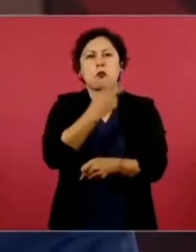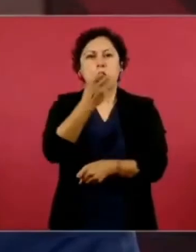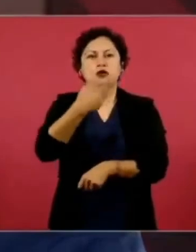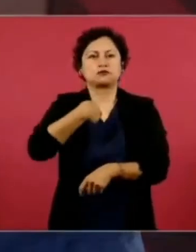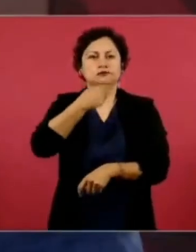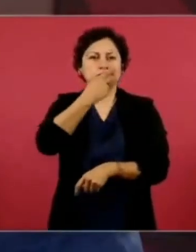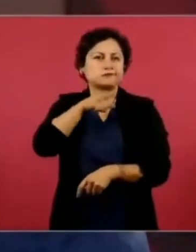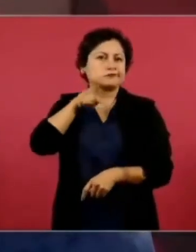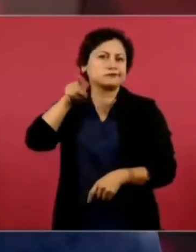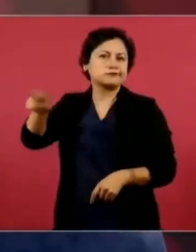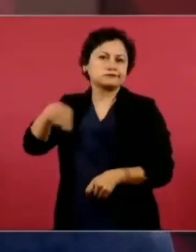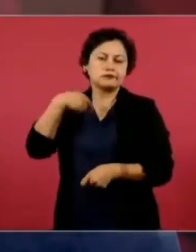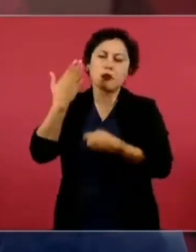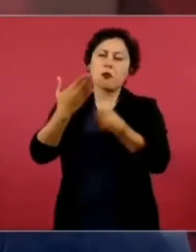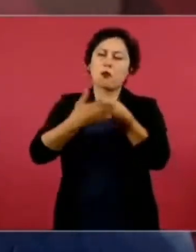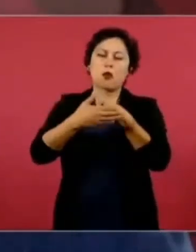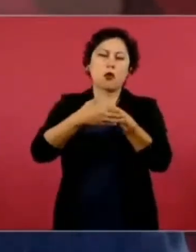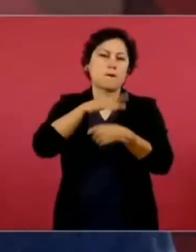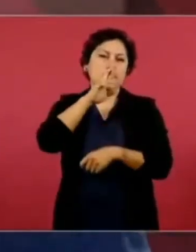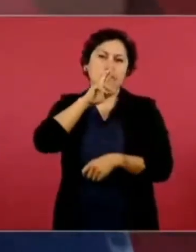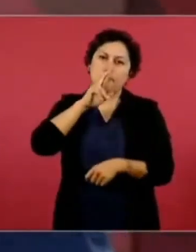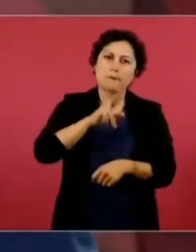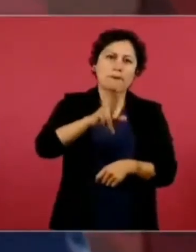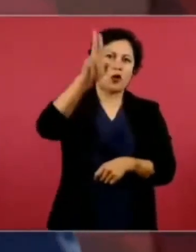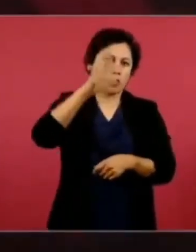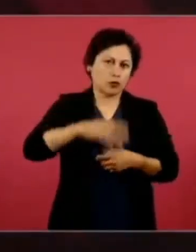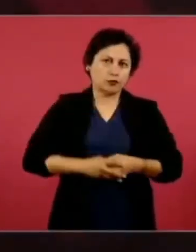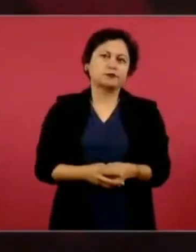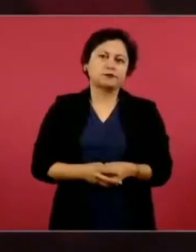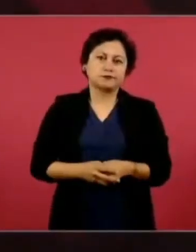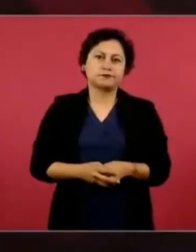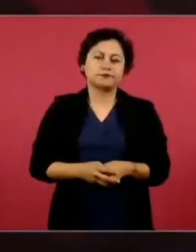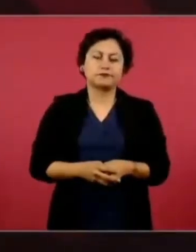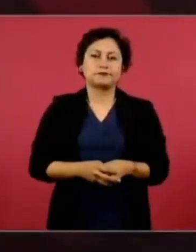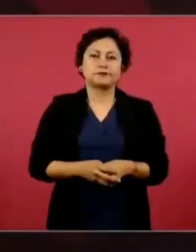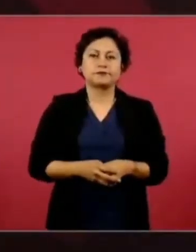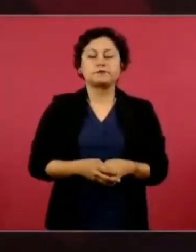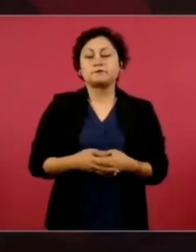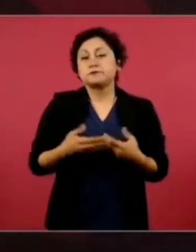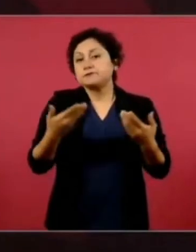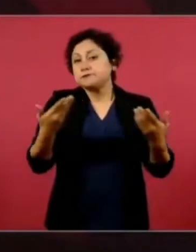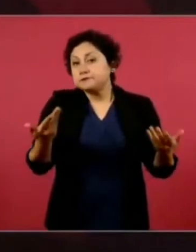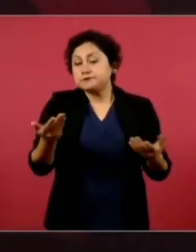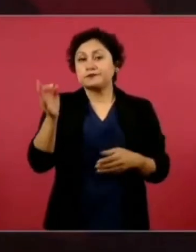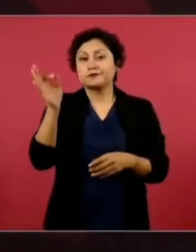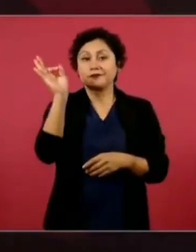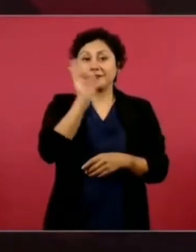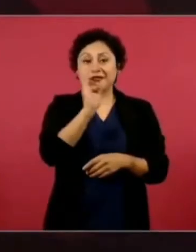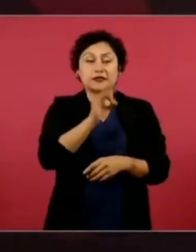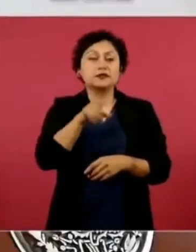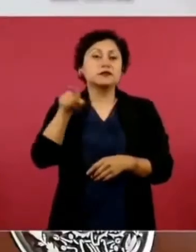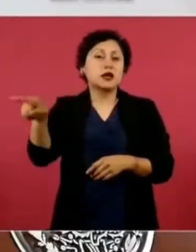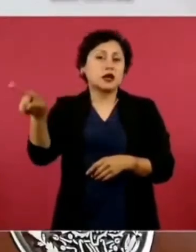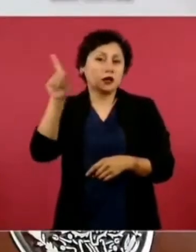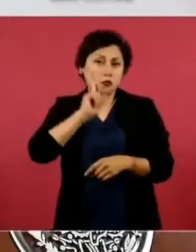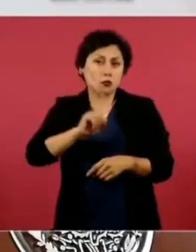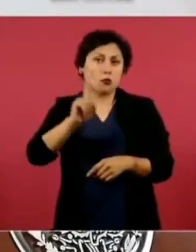Va a tener a lo mejor competencia